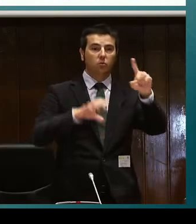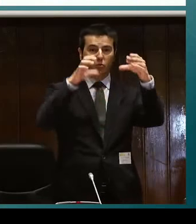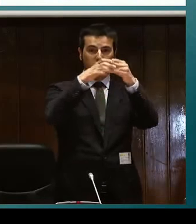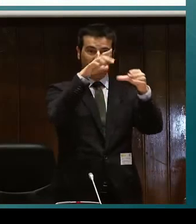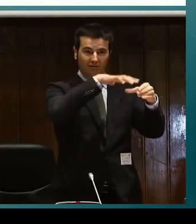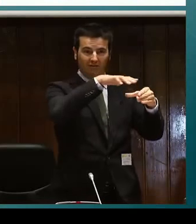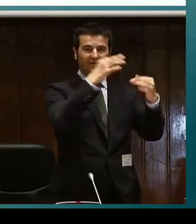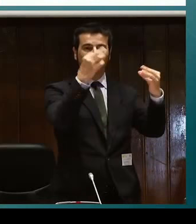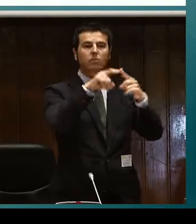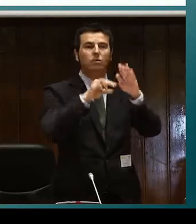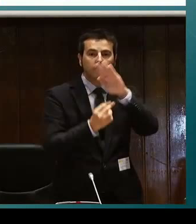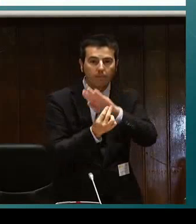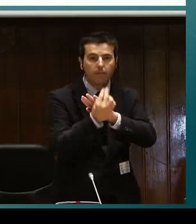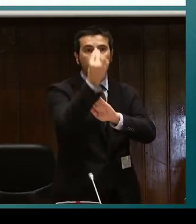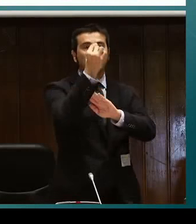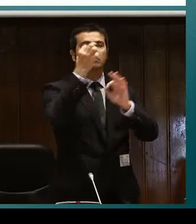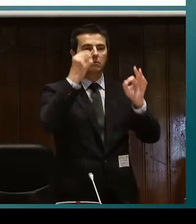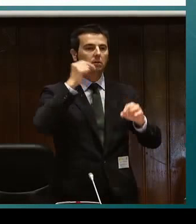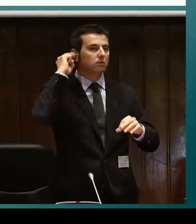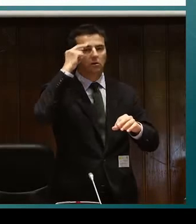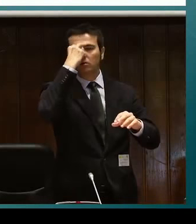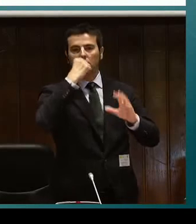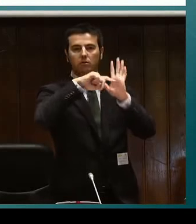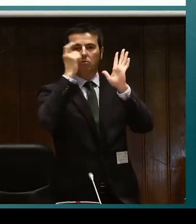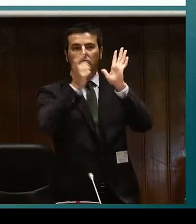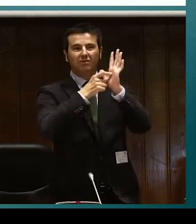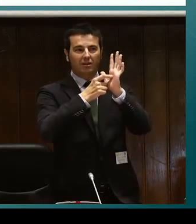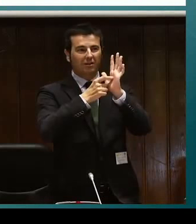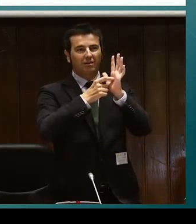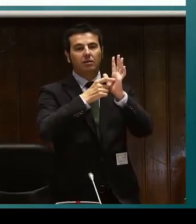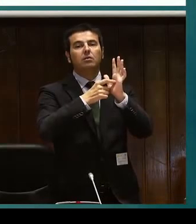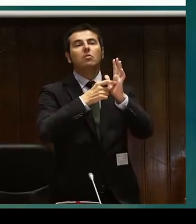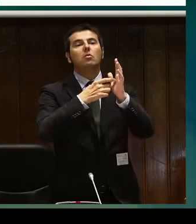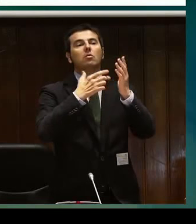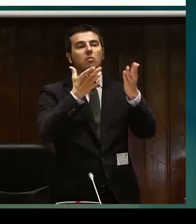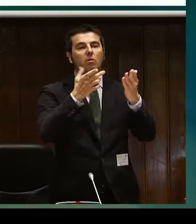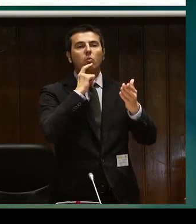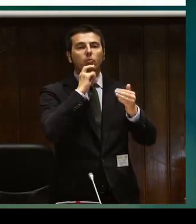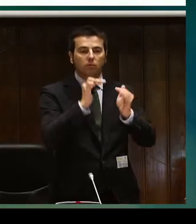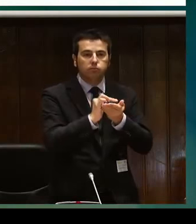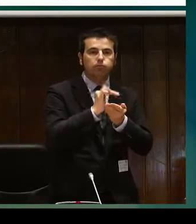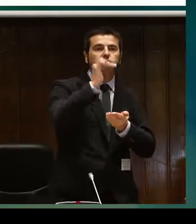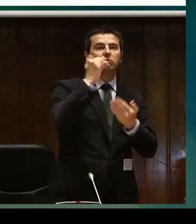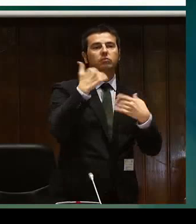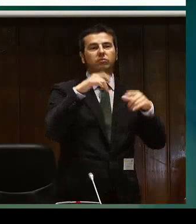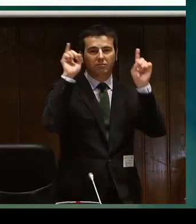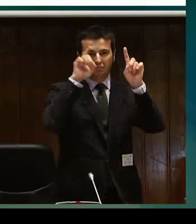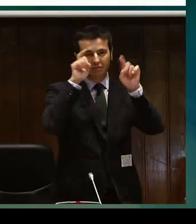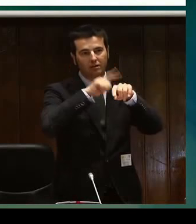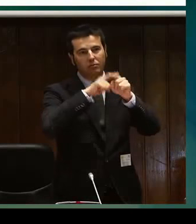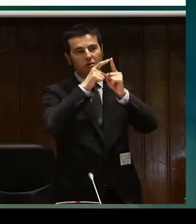En el primer grupo se encuentran las personas que nacen sordociegas completamente,